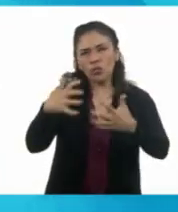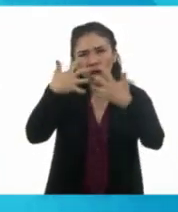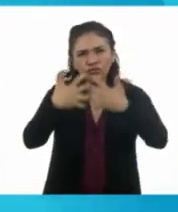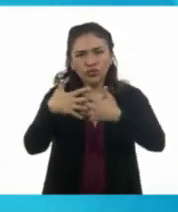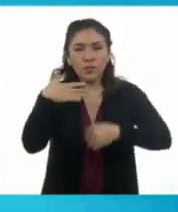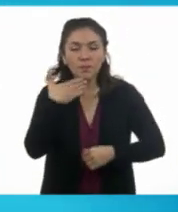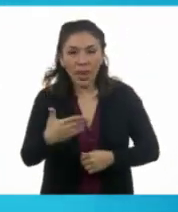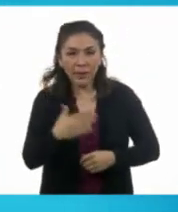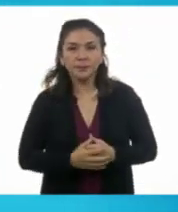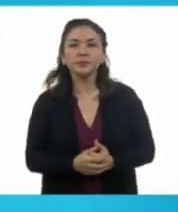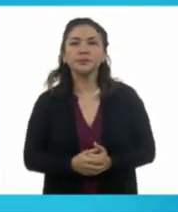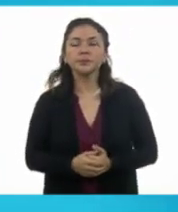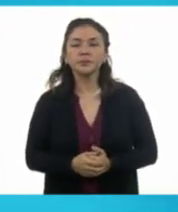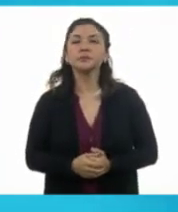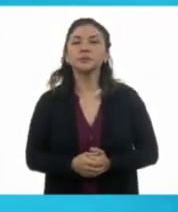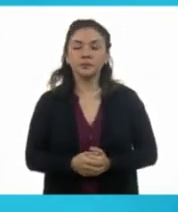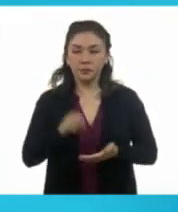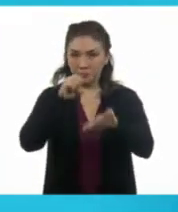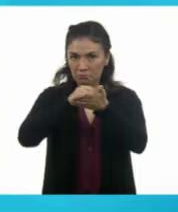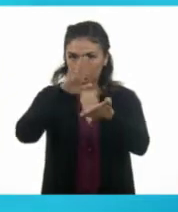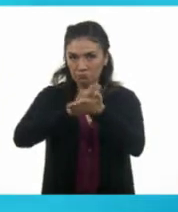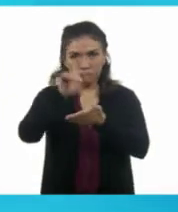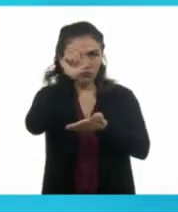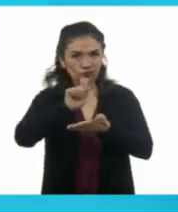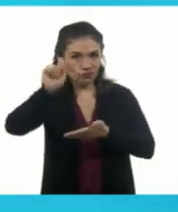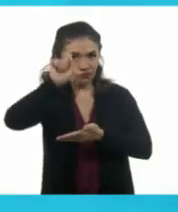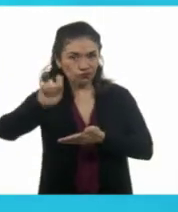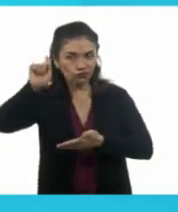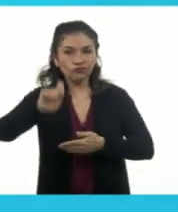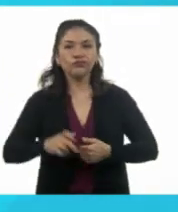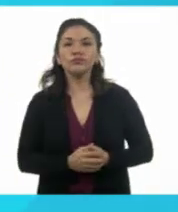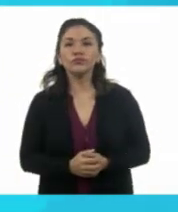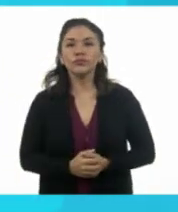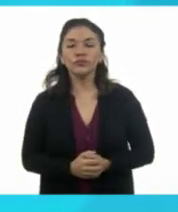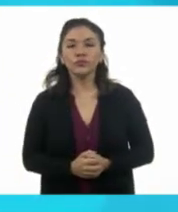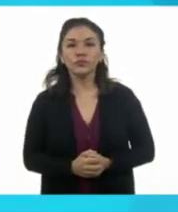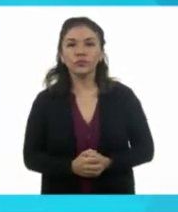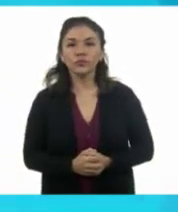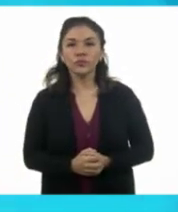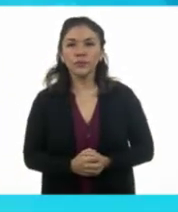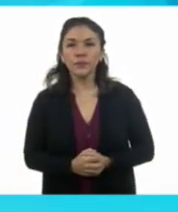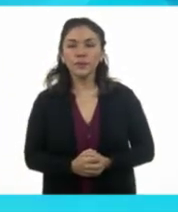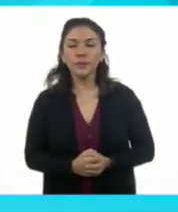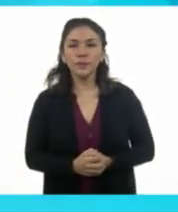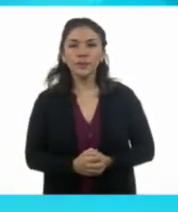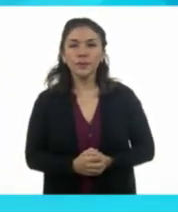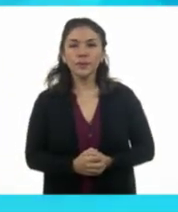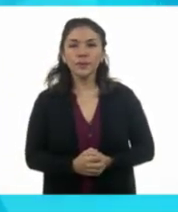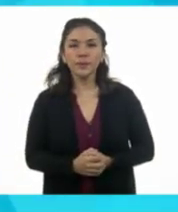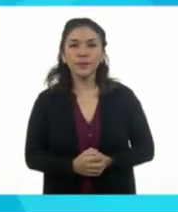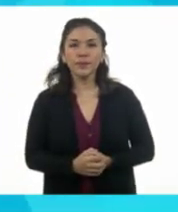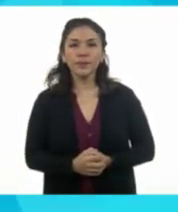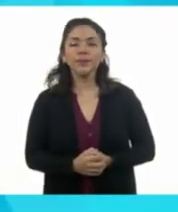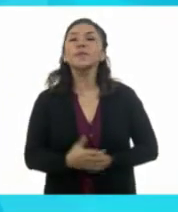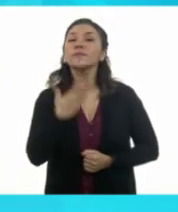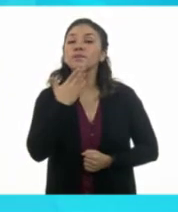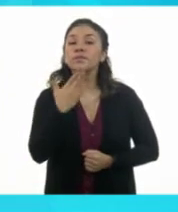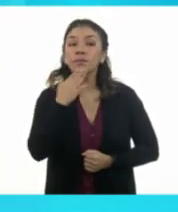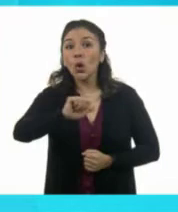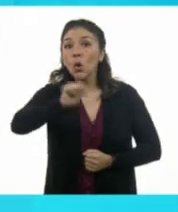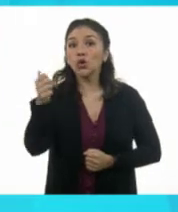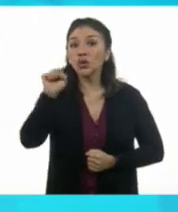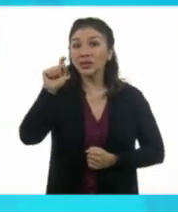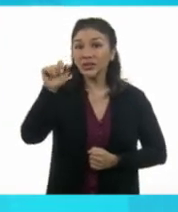Ok. Mantenimiento de mi computadora. Muy bien. para